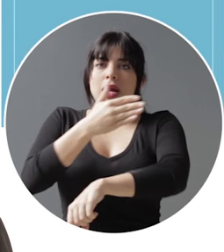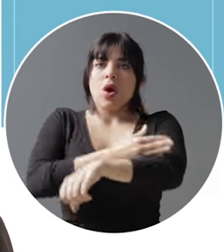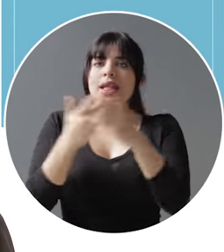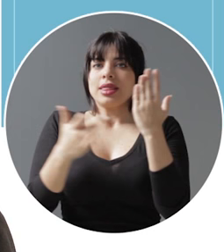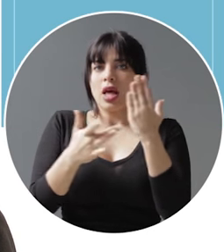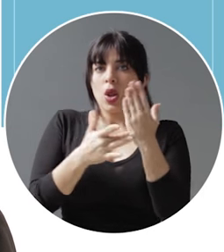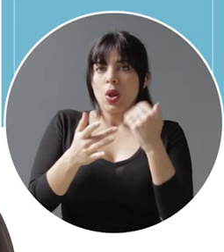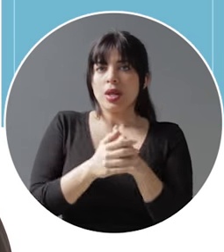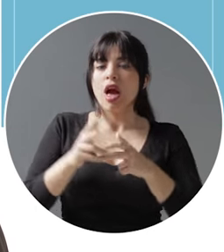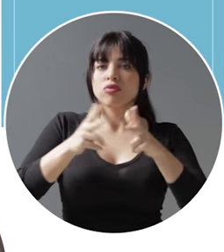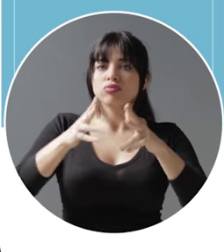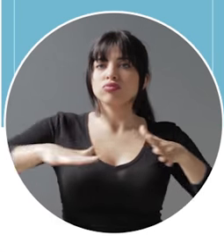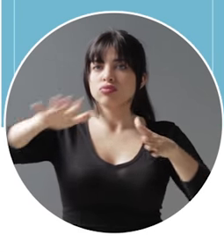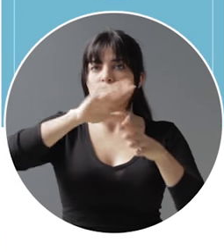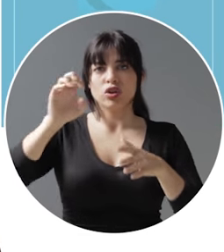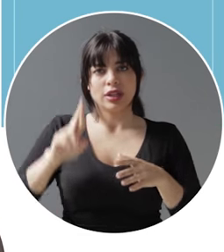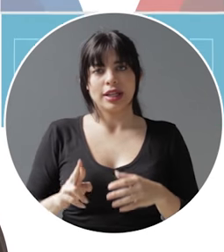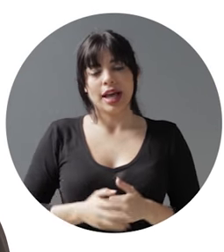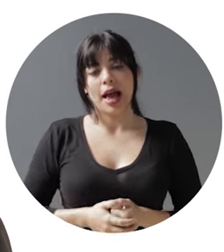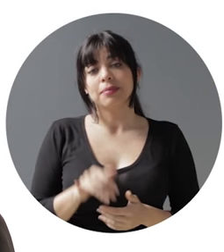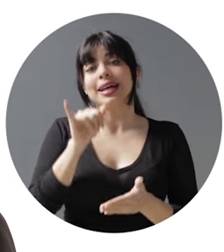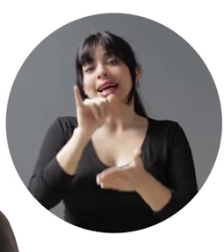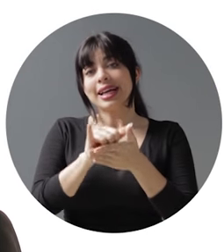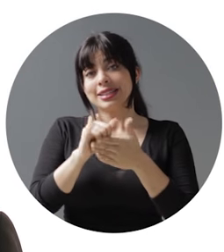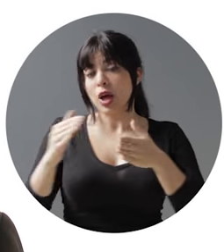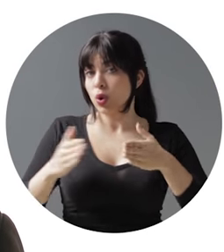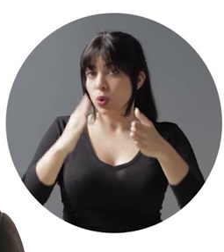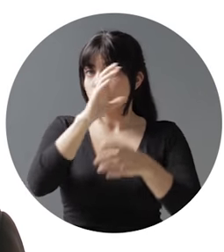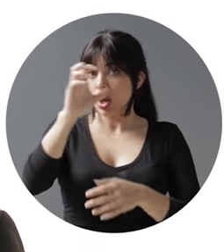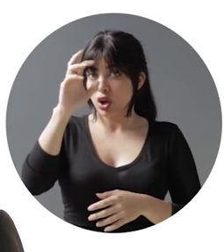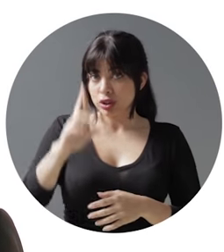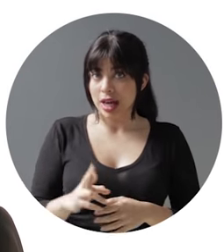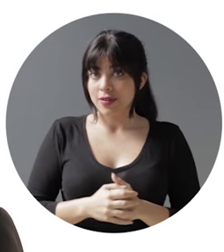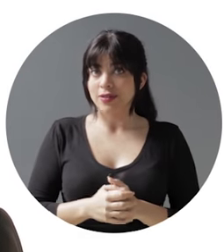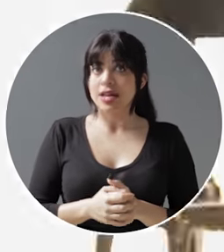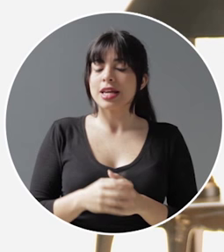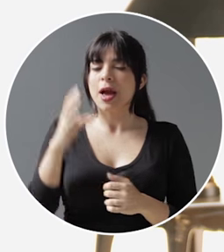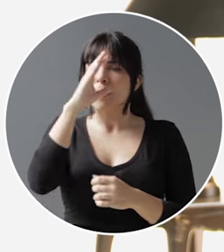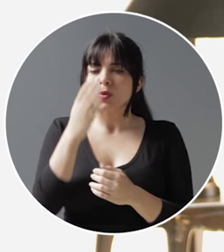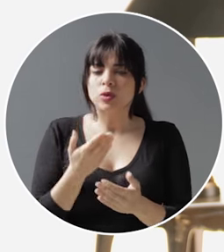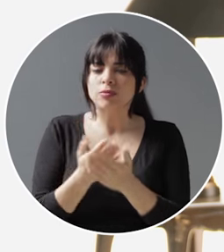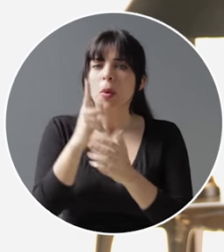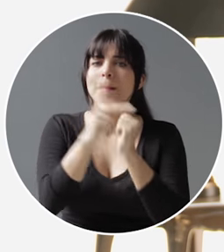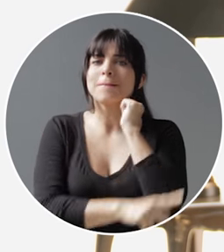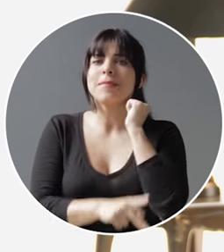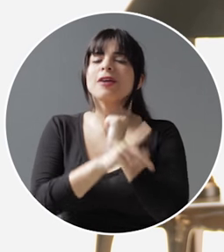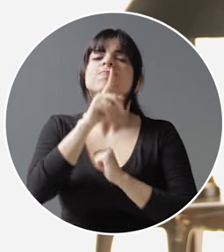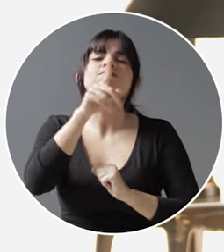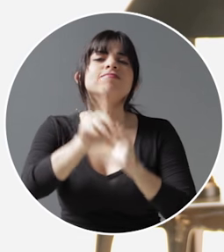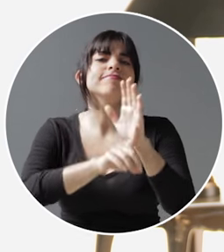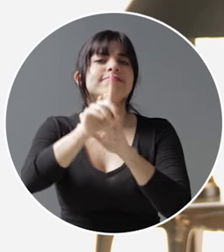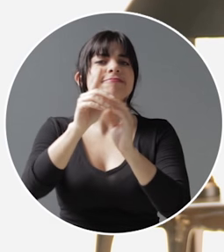tecnológico del parque vehicular costarricense. Esta es la ruta costarricense que apuesta por un país con un